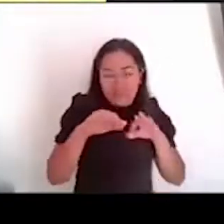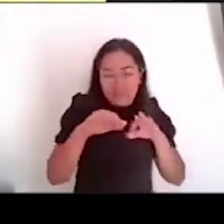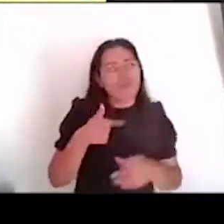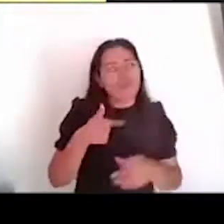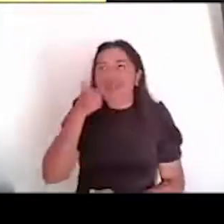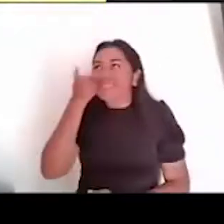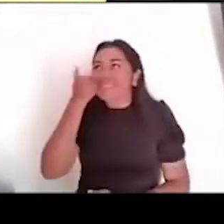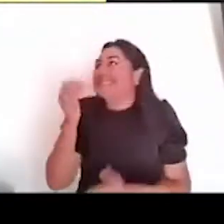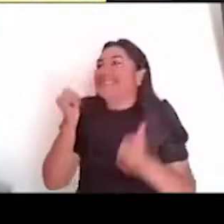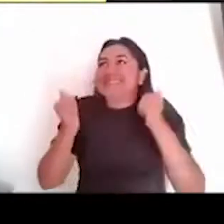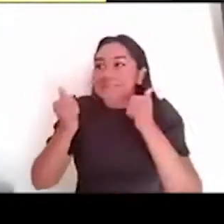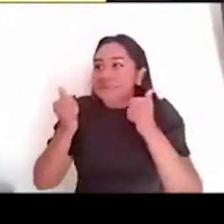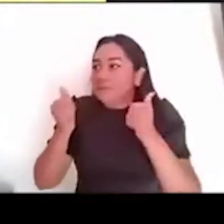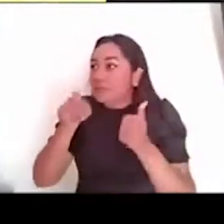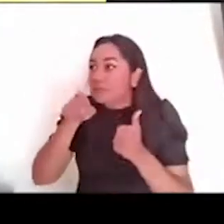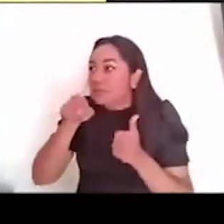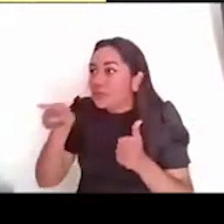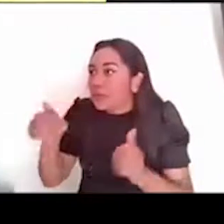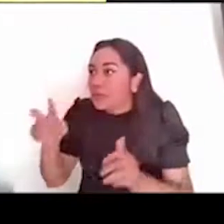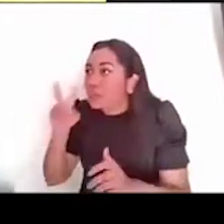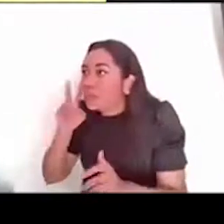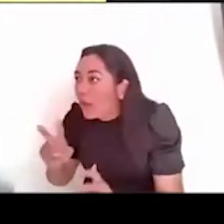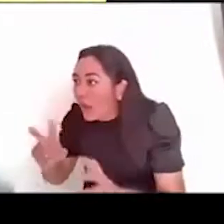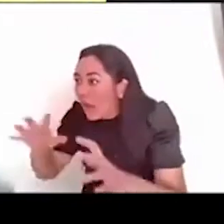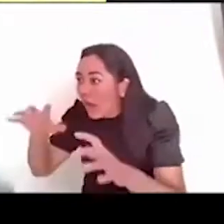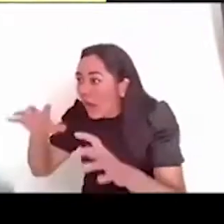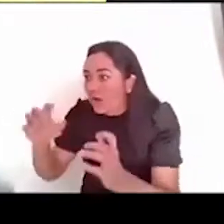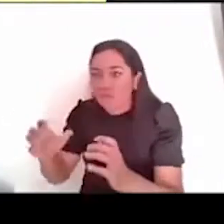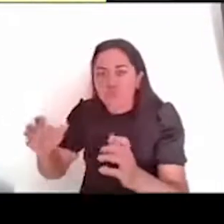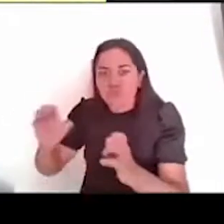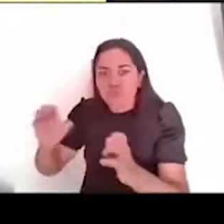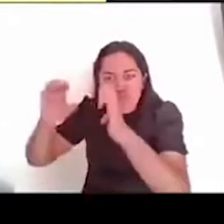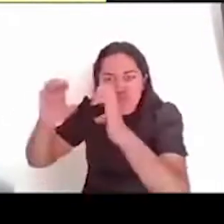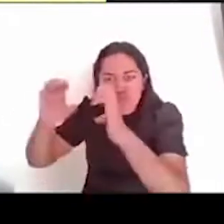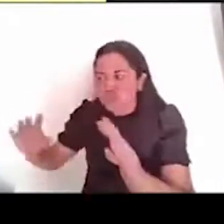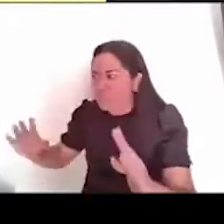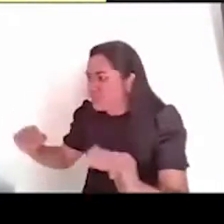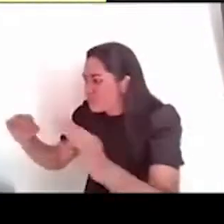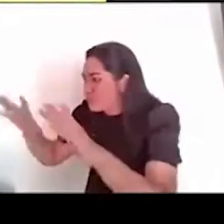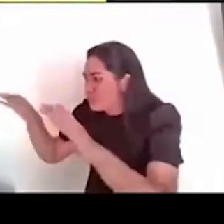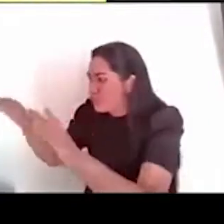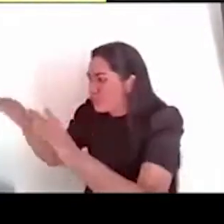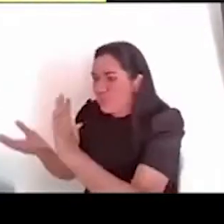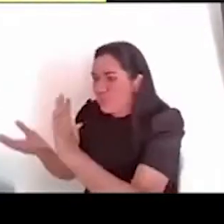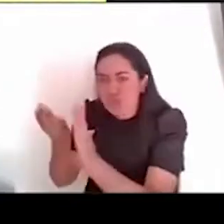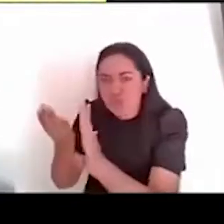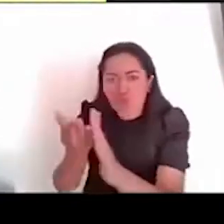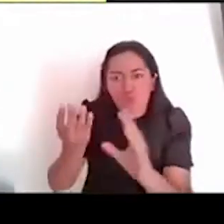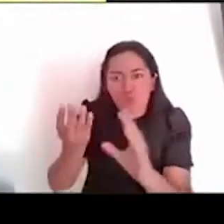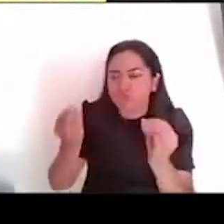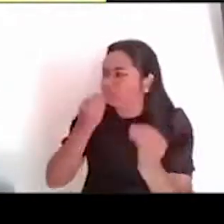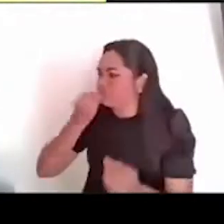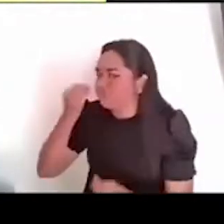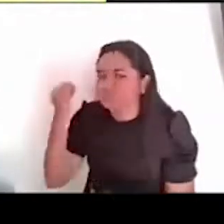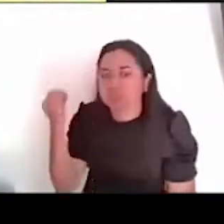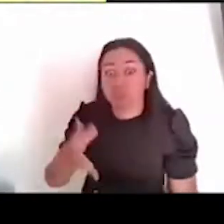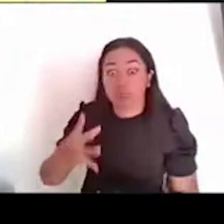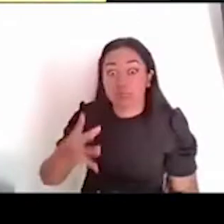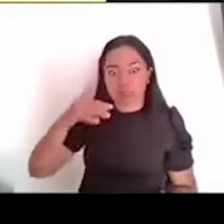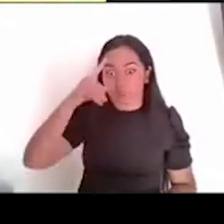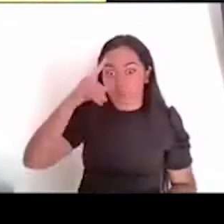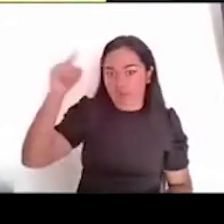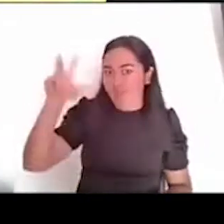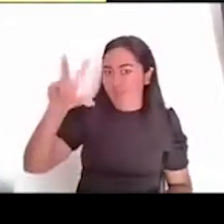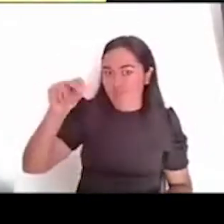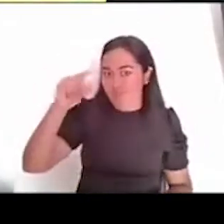cuando leen las estructuras, en verdad, yo me quedo sorprendida, es, es complicado, ¿no? No es fácil. Entonces, este, este espacio